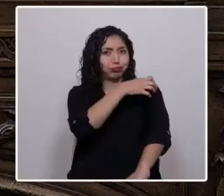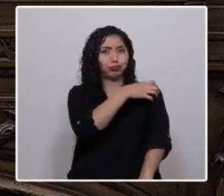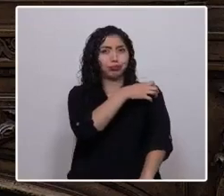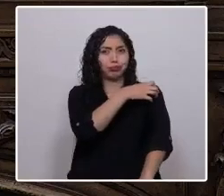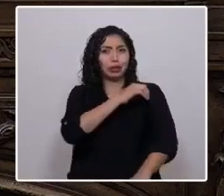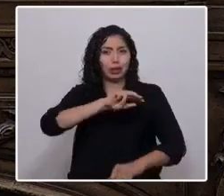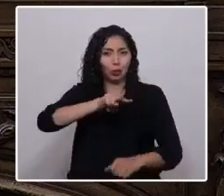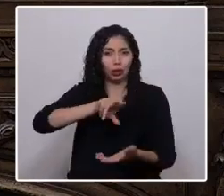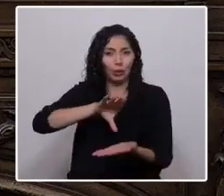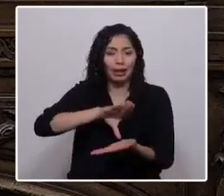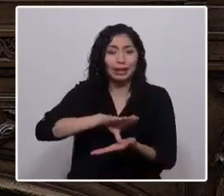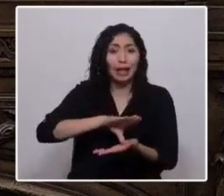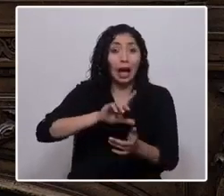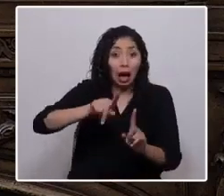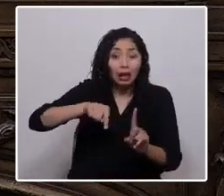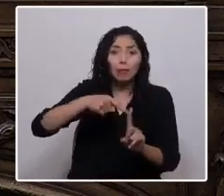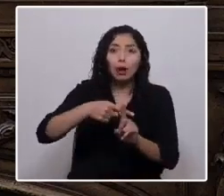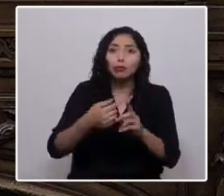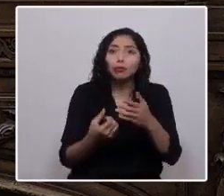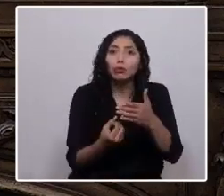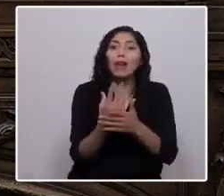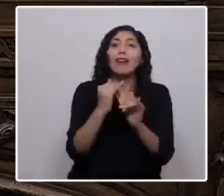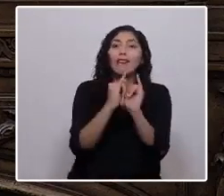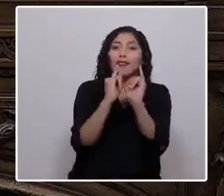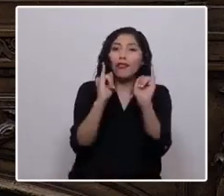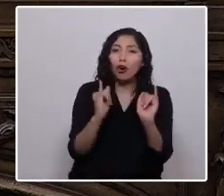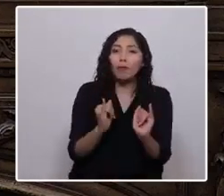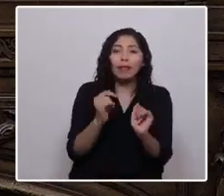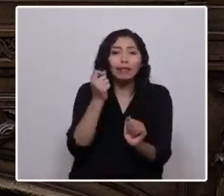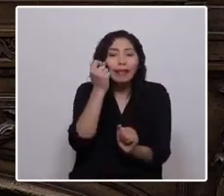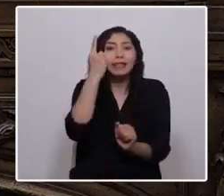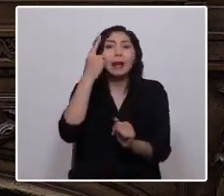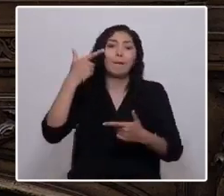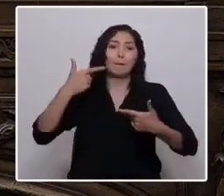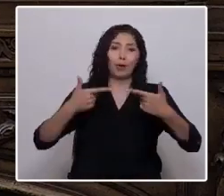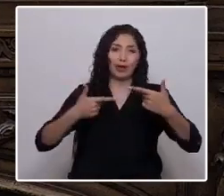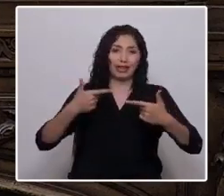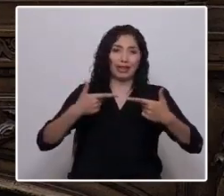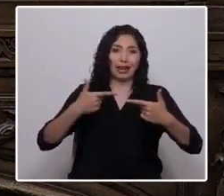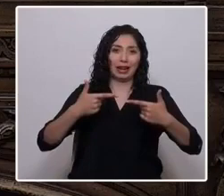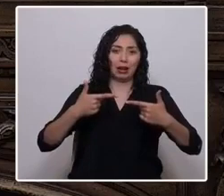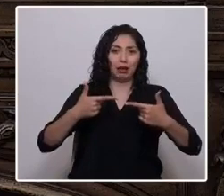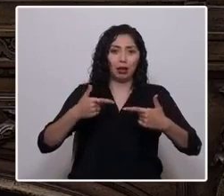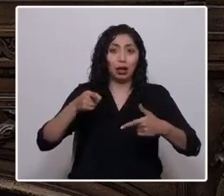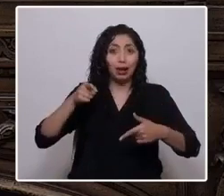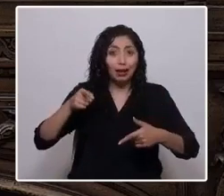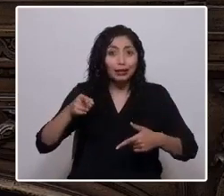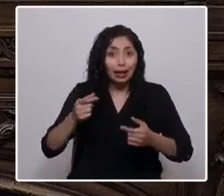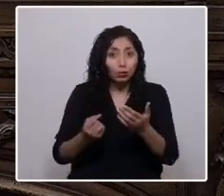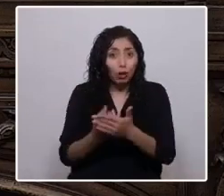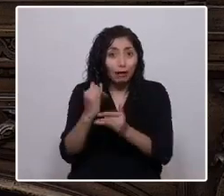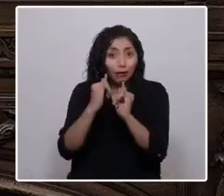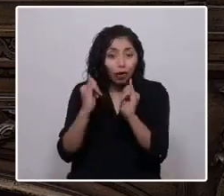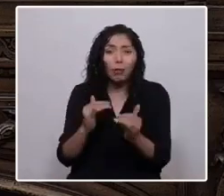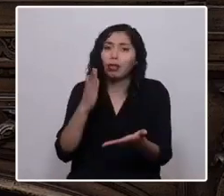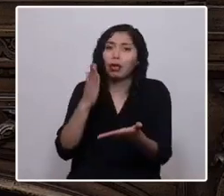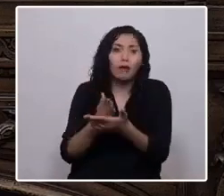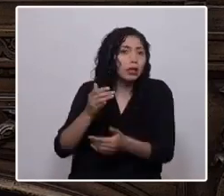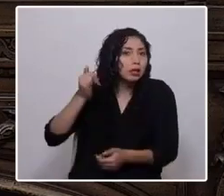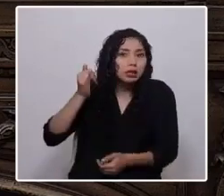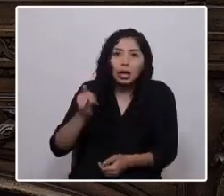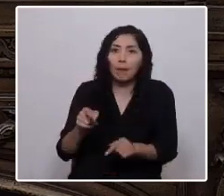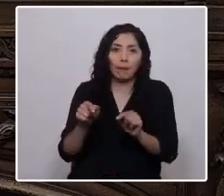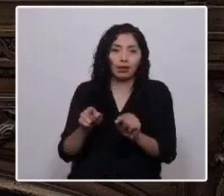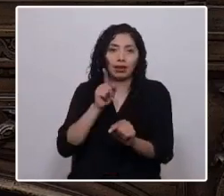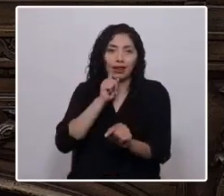inaugurará una nueva forma de concebir la política, la que siempre debimos tener, la que se desarrolla a viva voz,